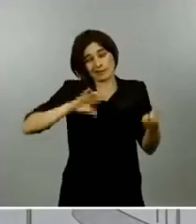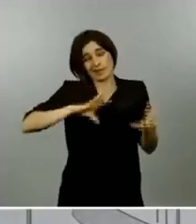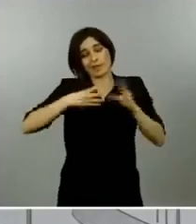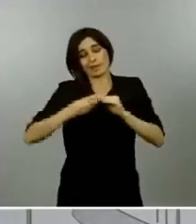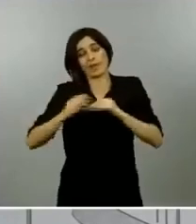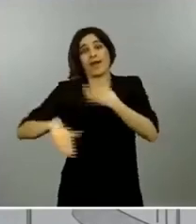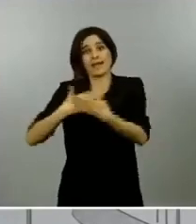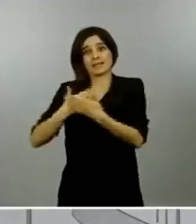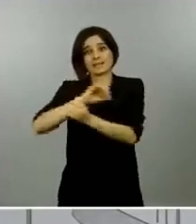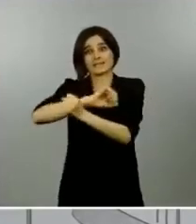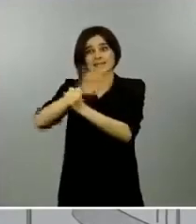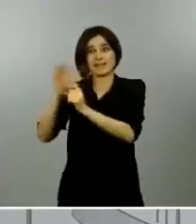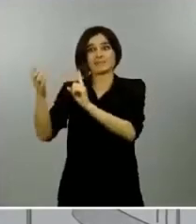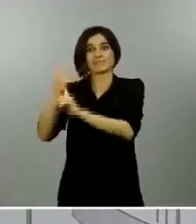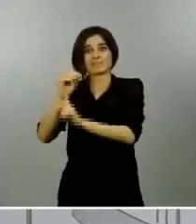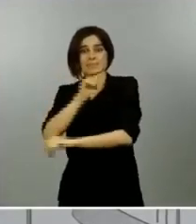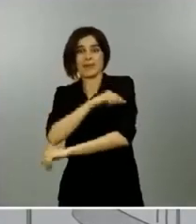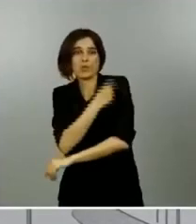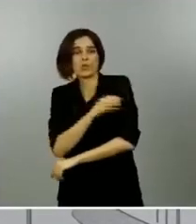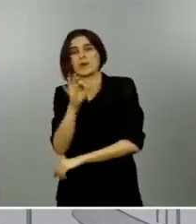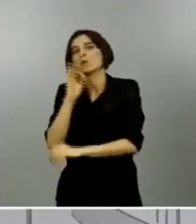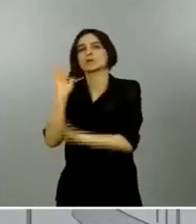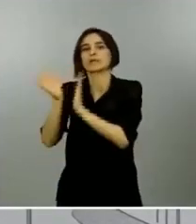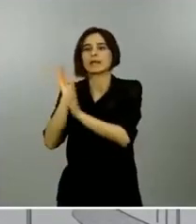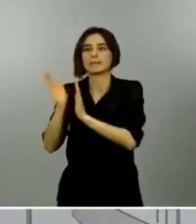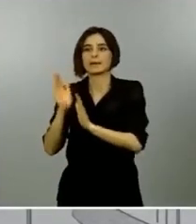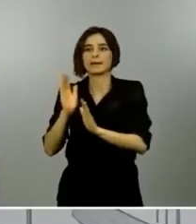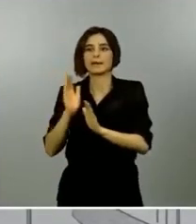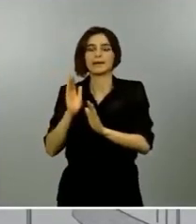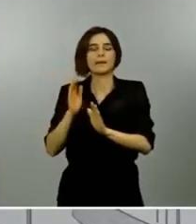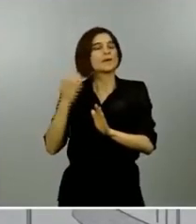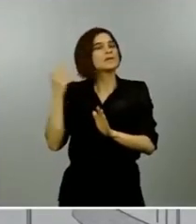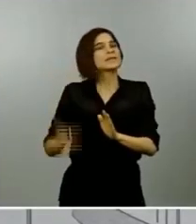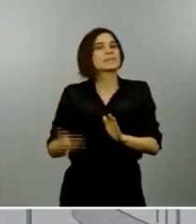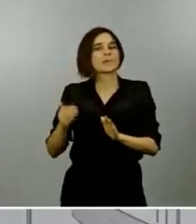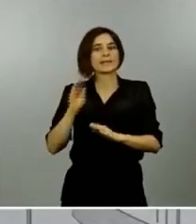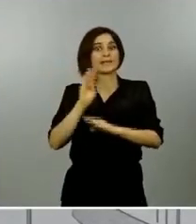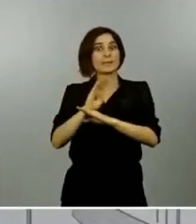desgraciadamente en nuestro país y en el conjunto del continente europeo y en el planeta durante estas últimas semanas